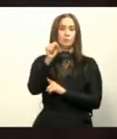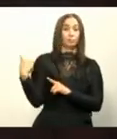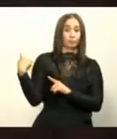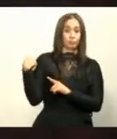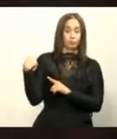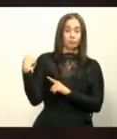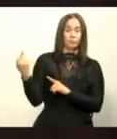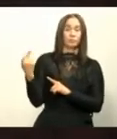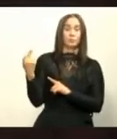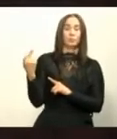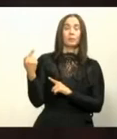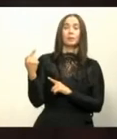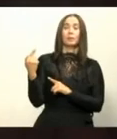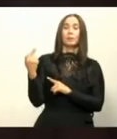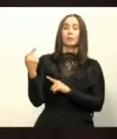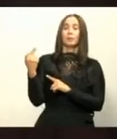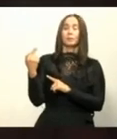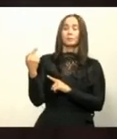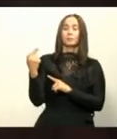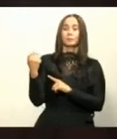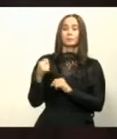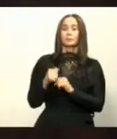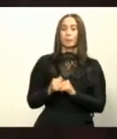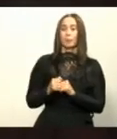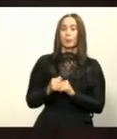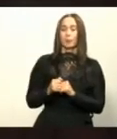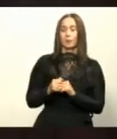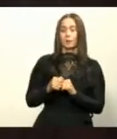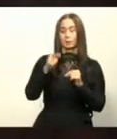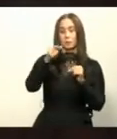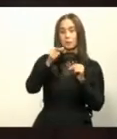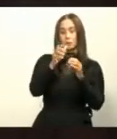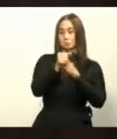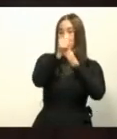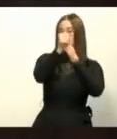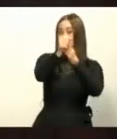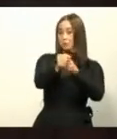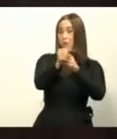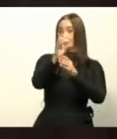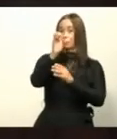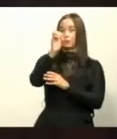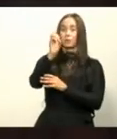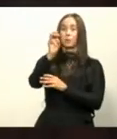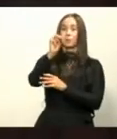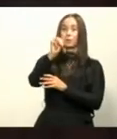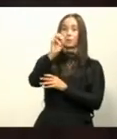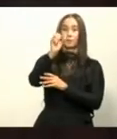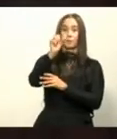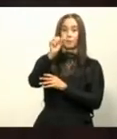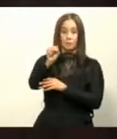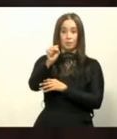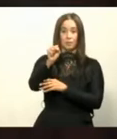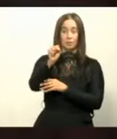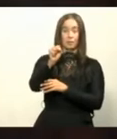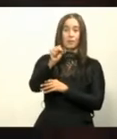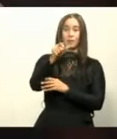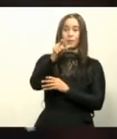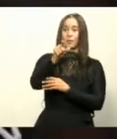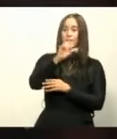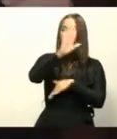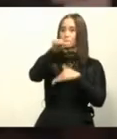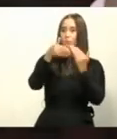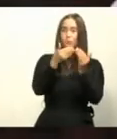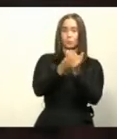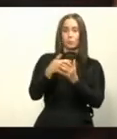coordinación de la OMS que estaba supuesta a todas las